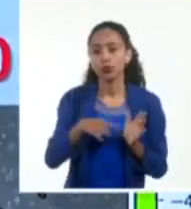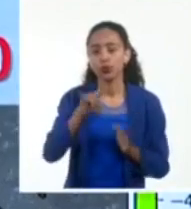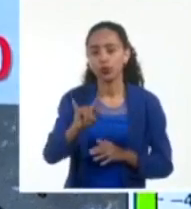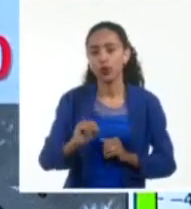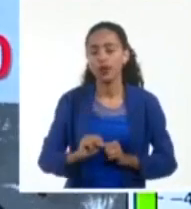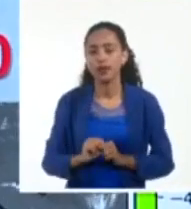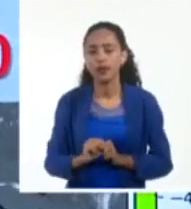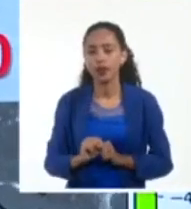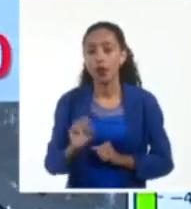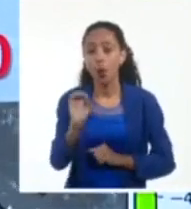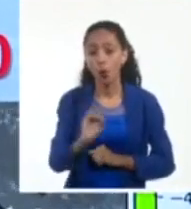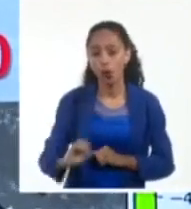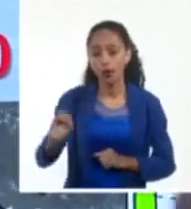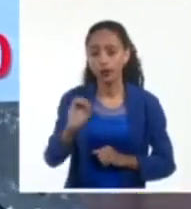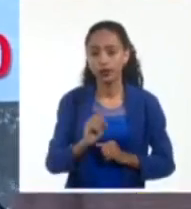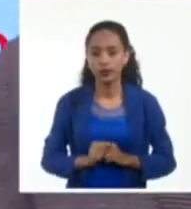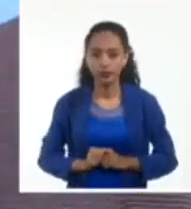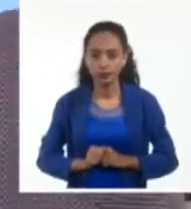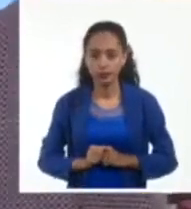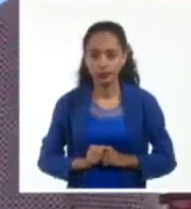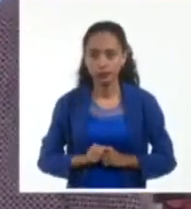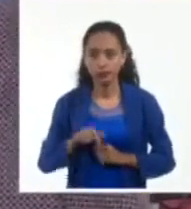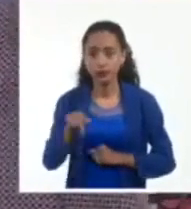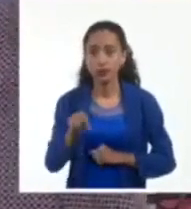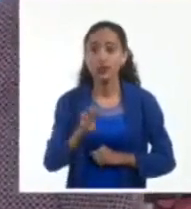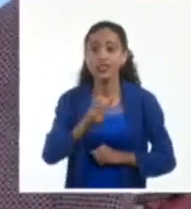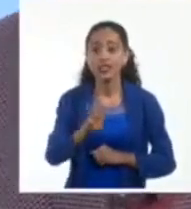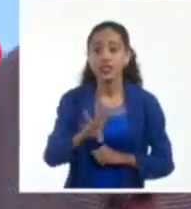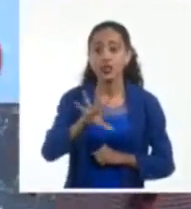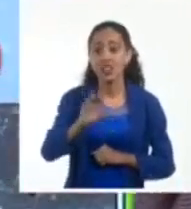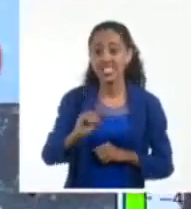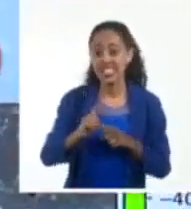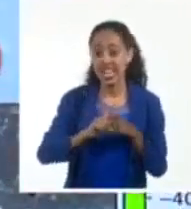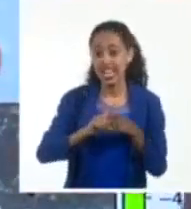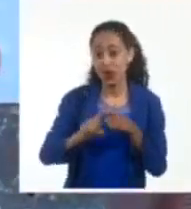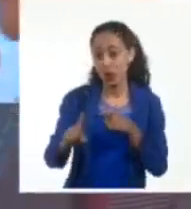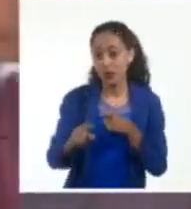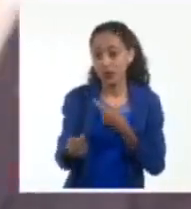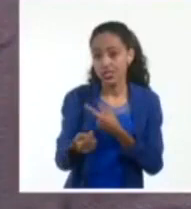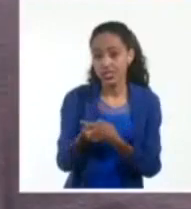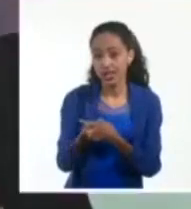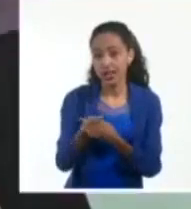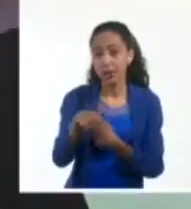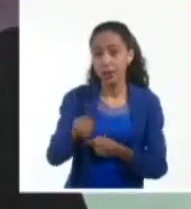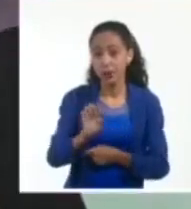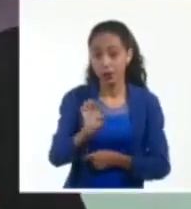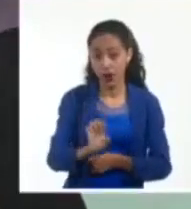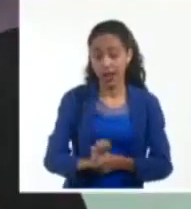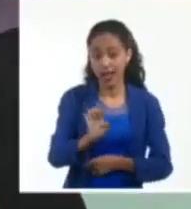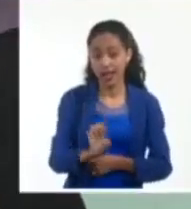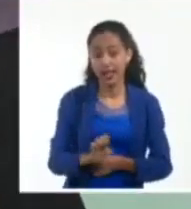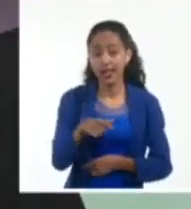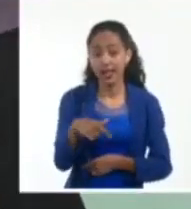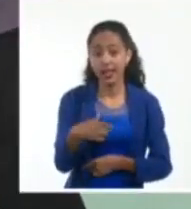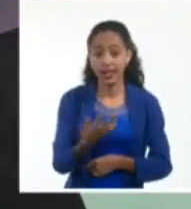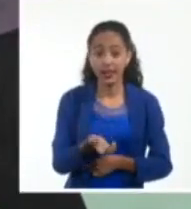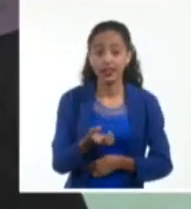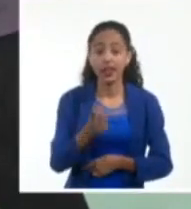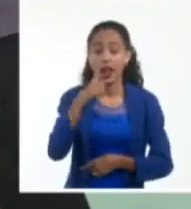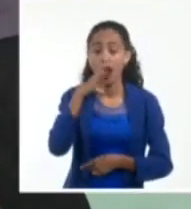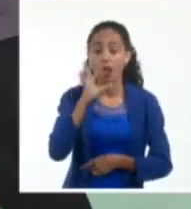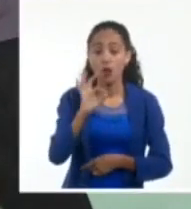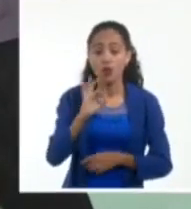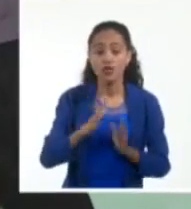de longitud oeste. Una posición que los sitúa a 350 kilómetros al sudeste de Cabo San Antonio, en el